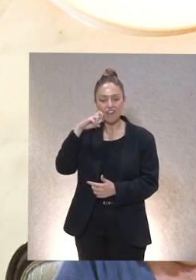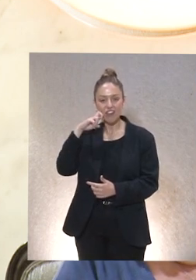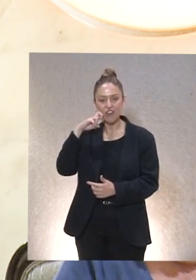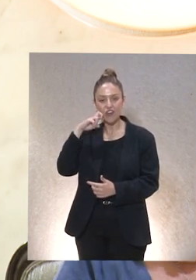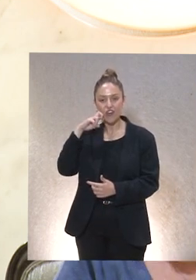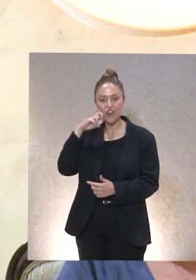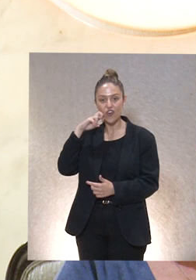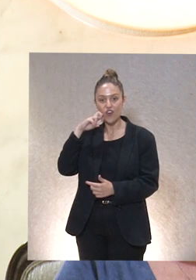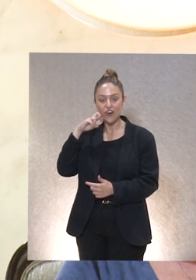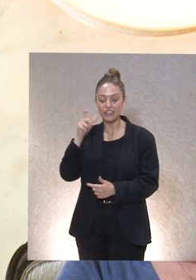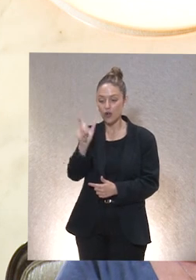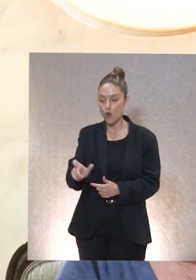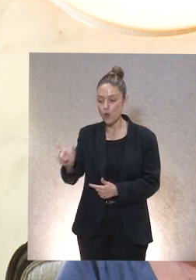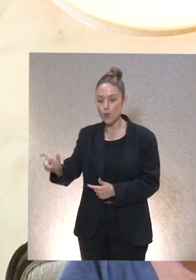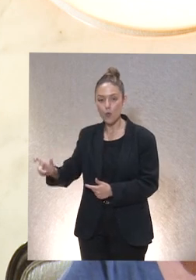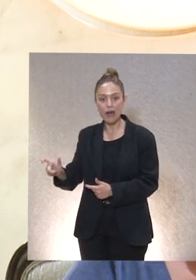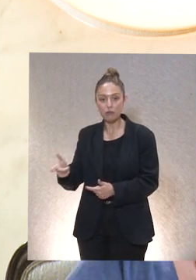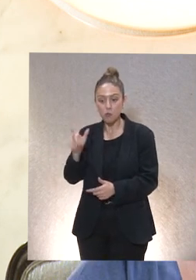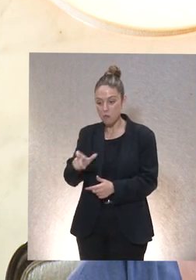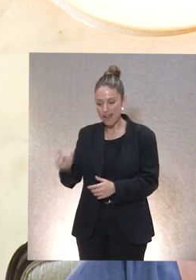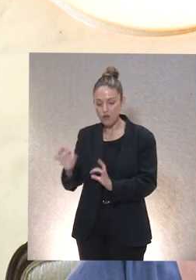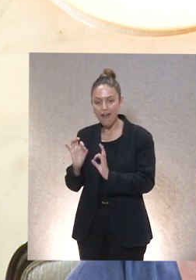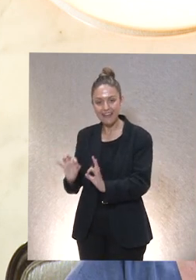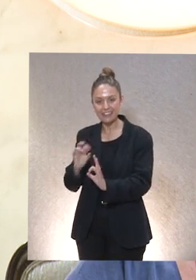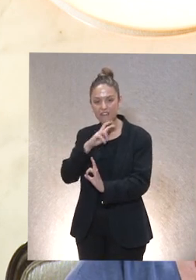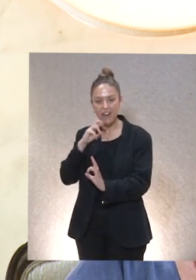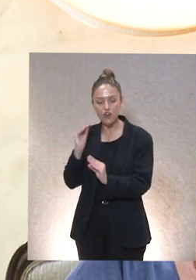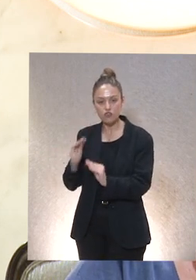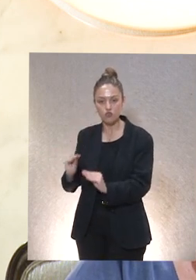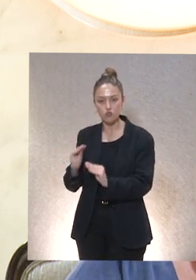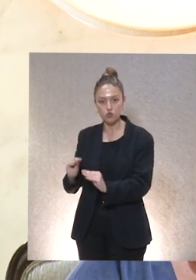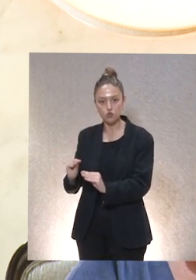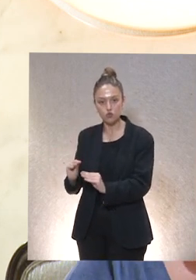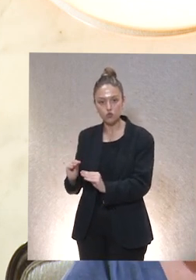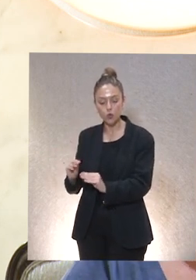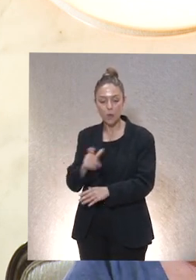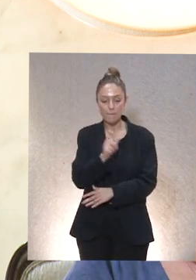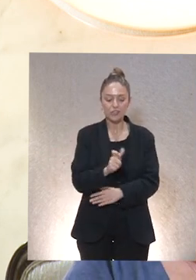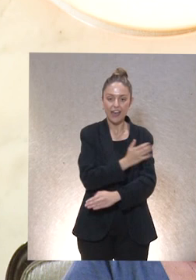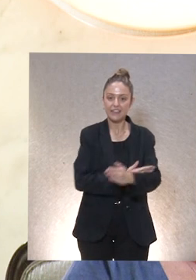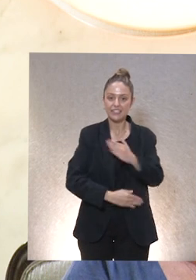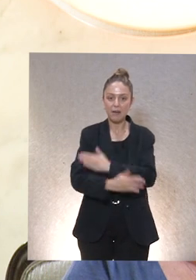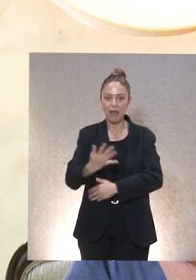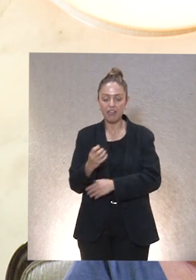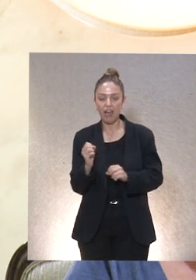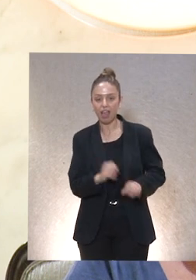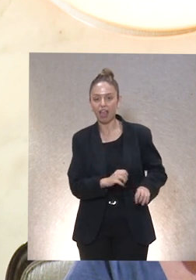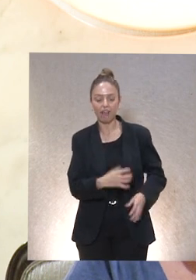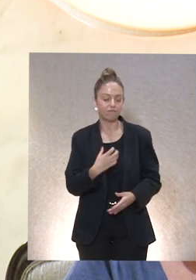supone a todo ser humano por el hecho de serlo no pueden permanecer ajenos a las personas con discapacidad intelectual